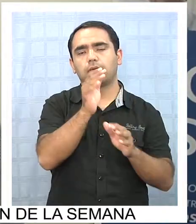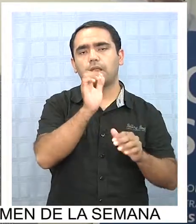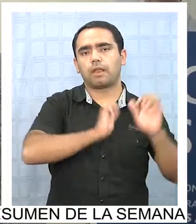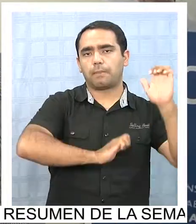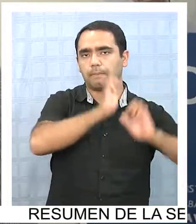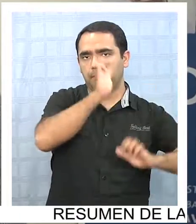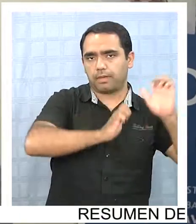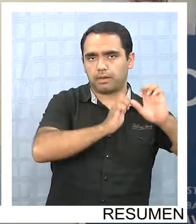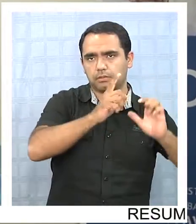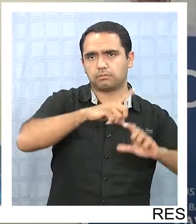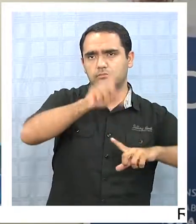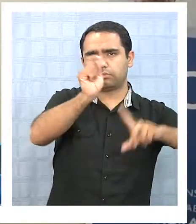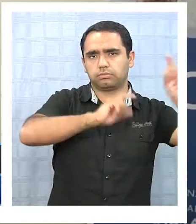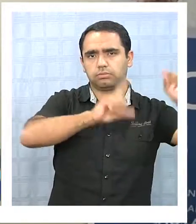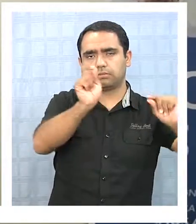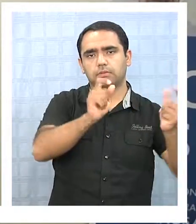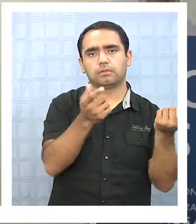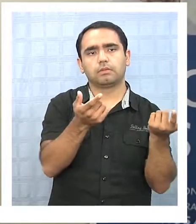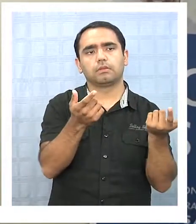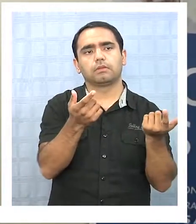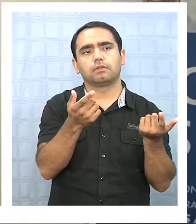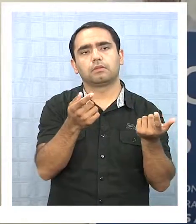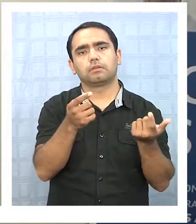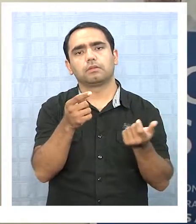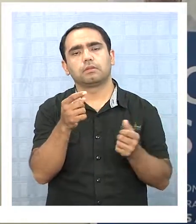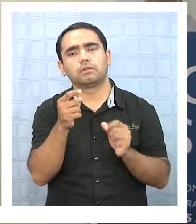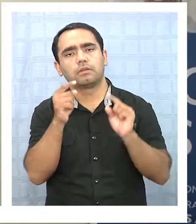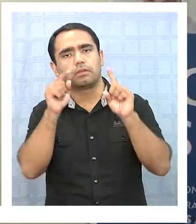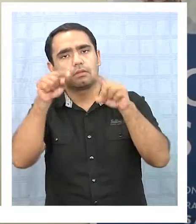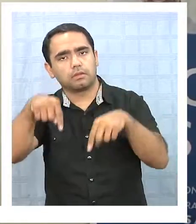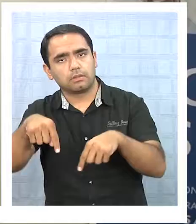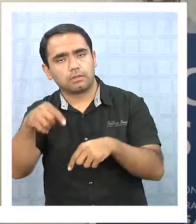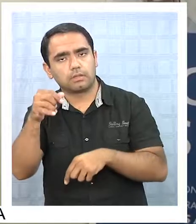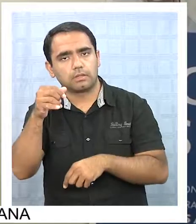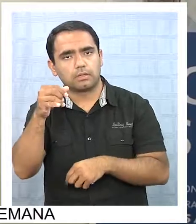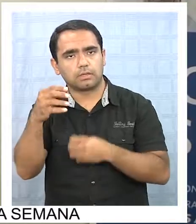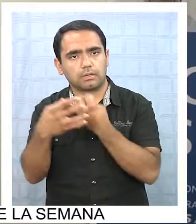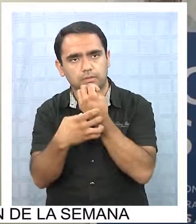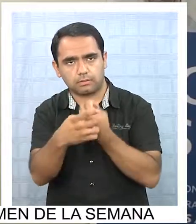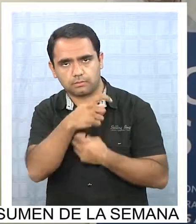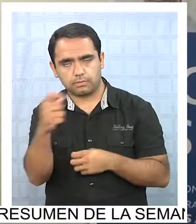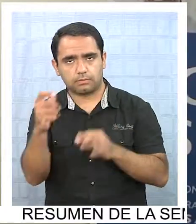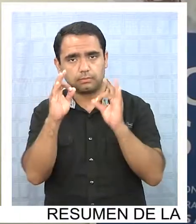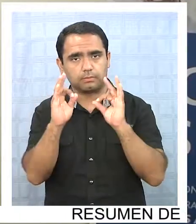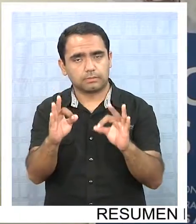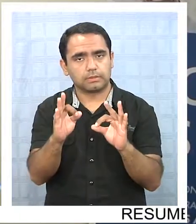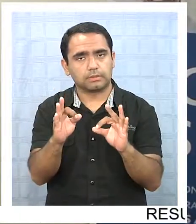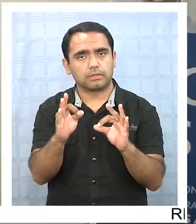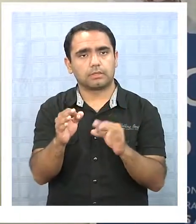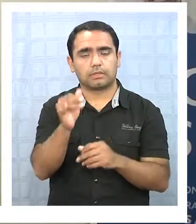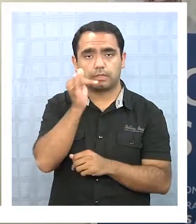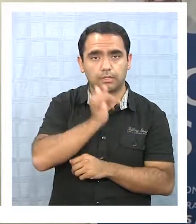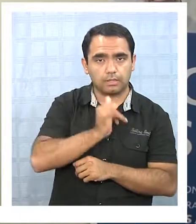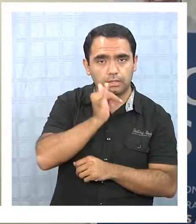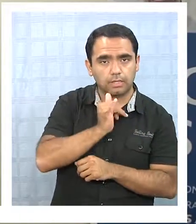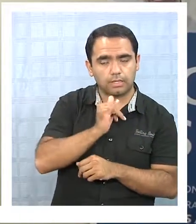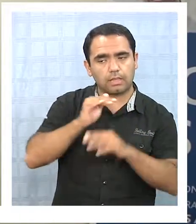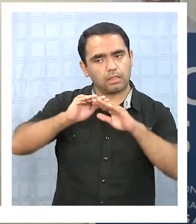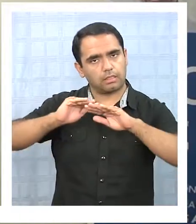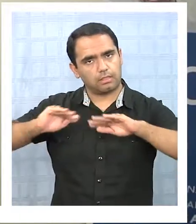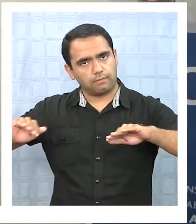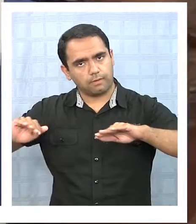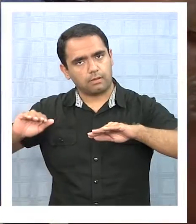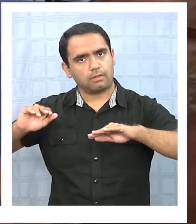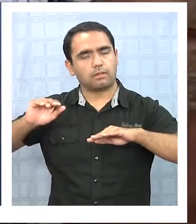inversionistas, como componente fuerte de la demanda. En el caso de la región de Tarapacá, y específicamente hay que diferenciar entre Iquique y